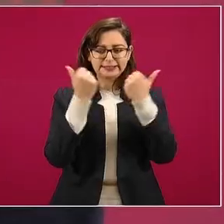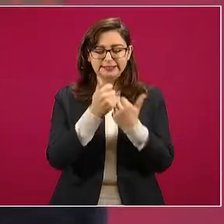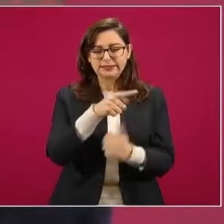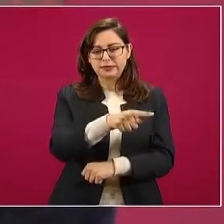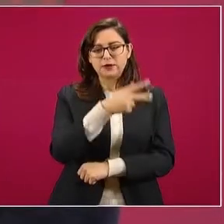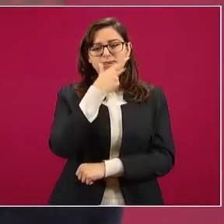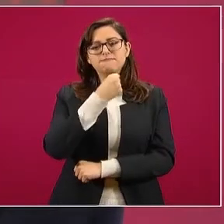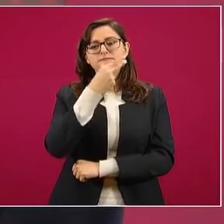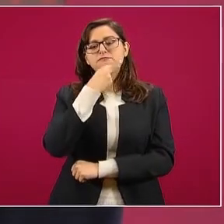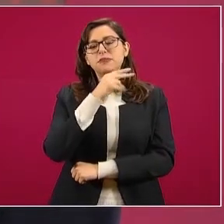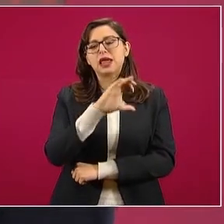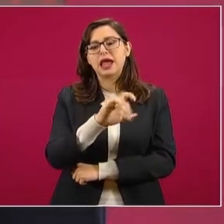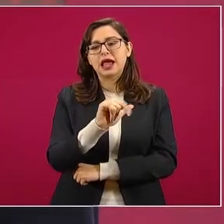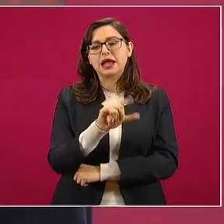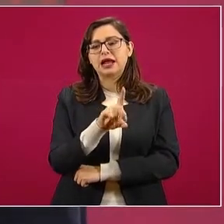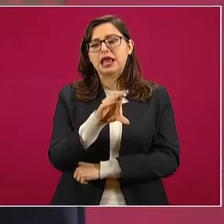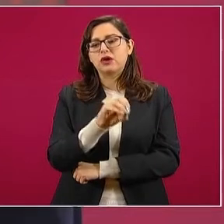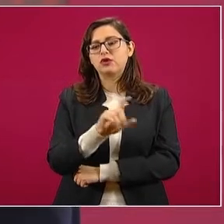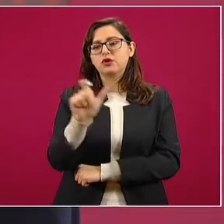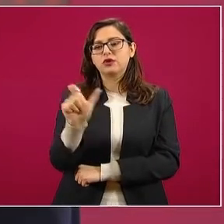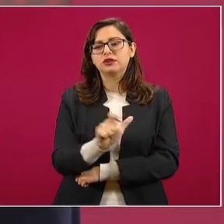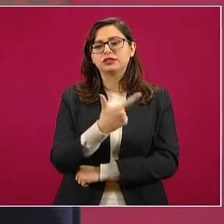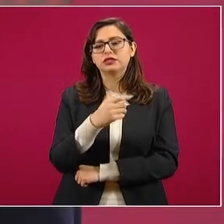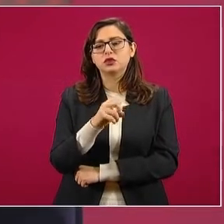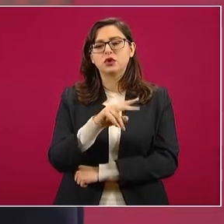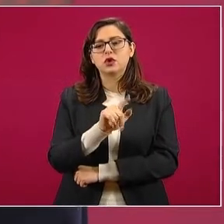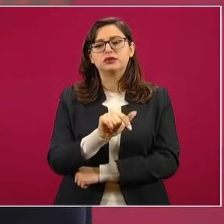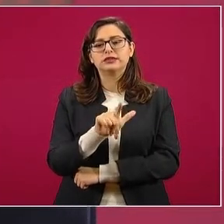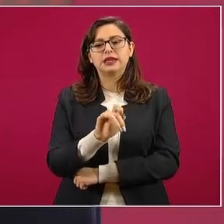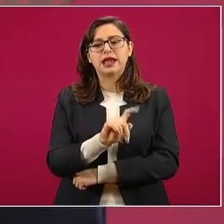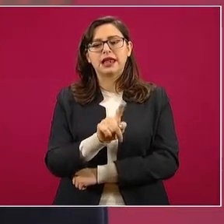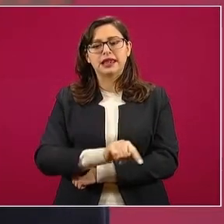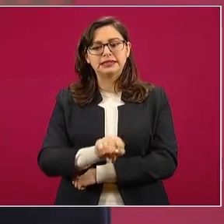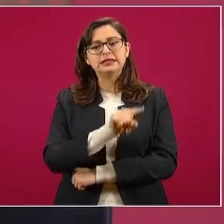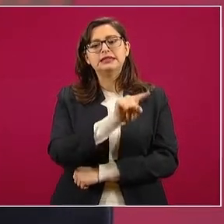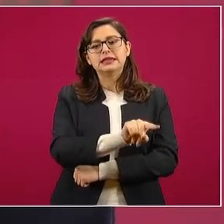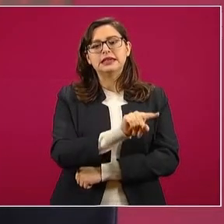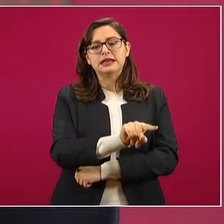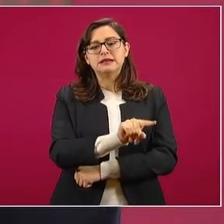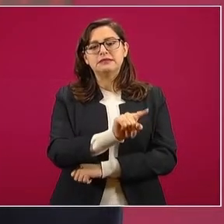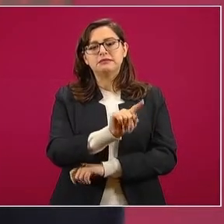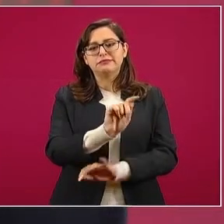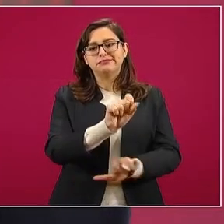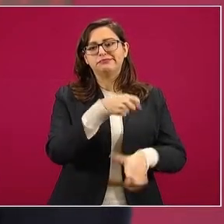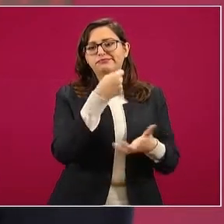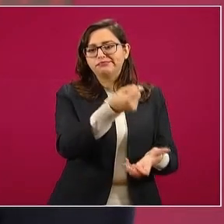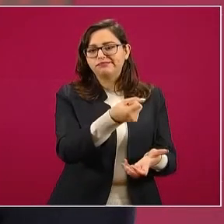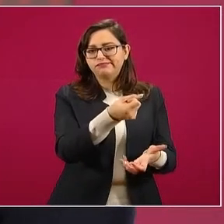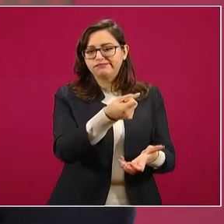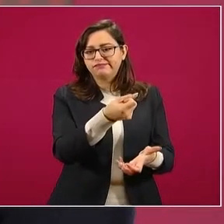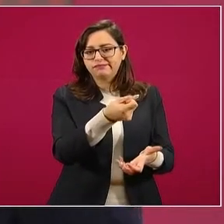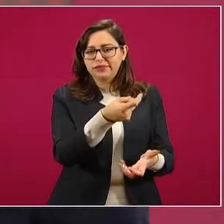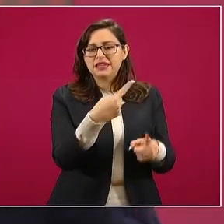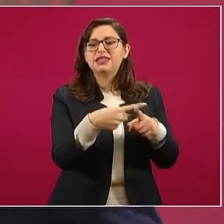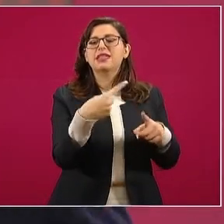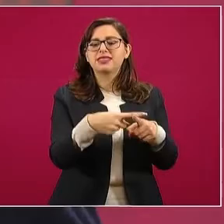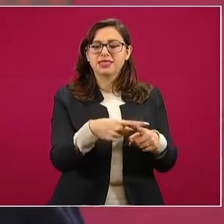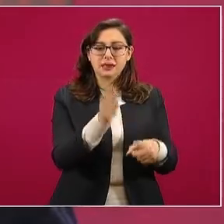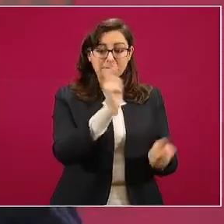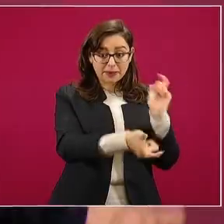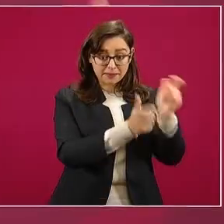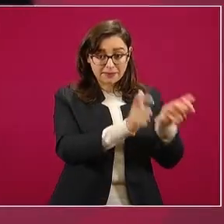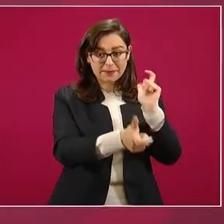González, de cuánto invirtieron. Primero,